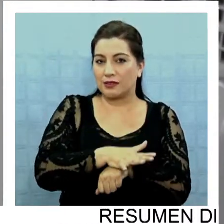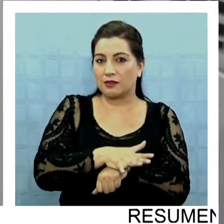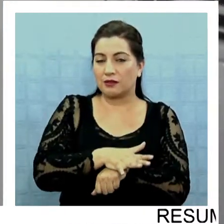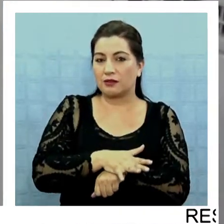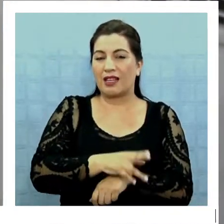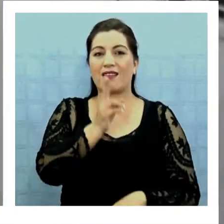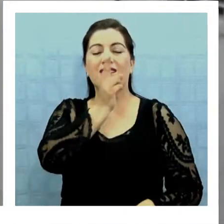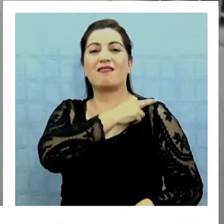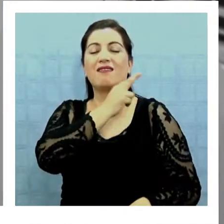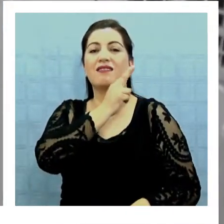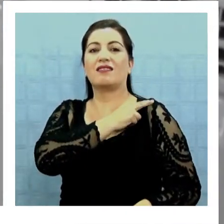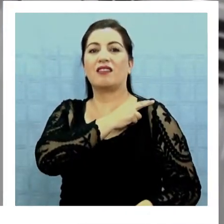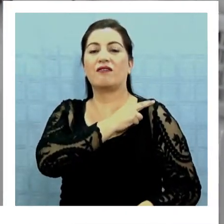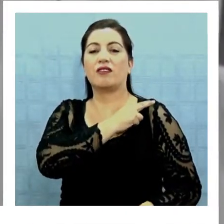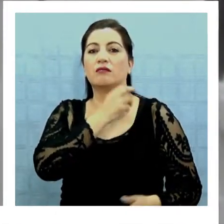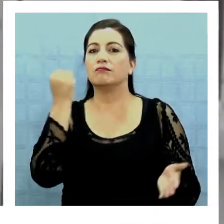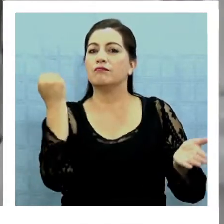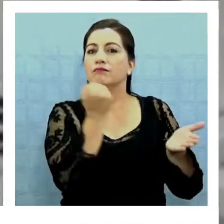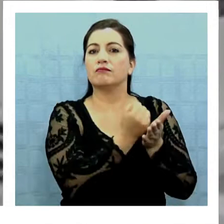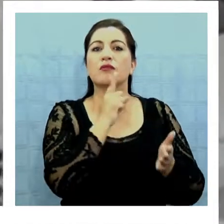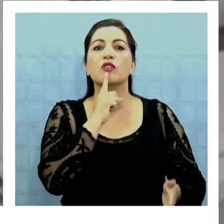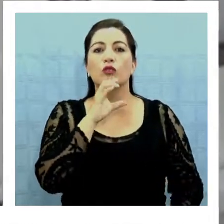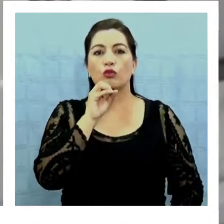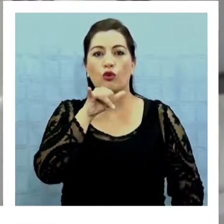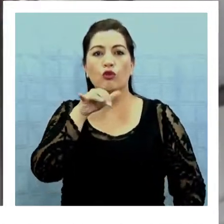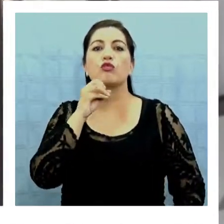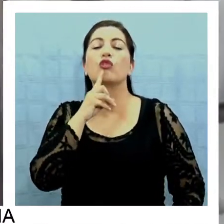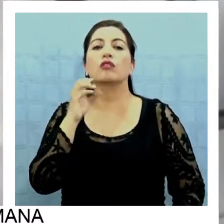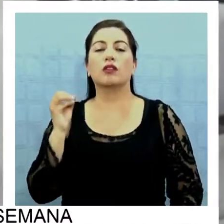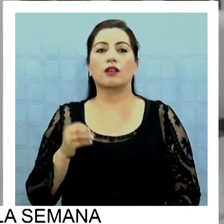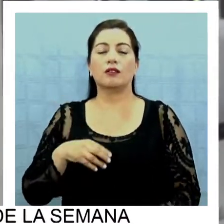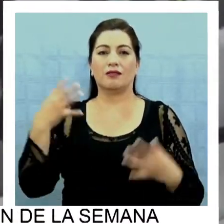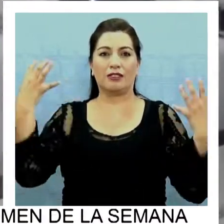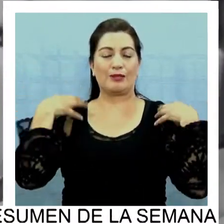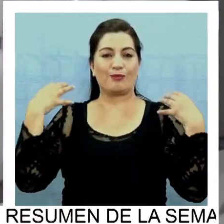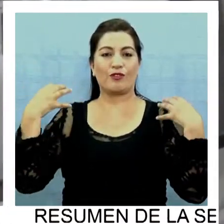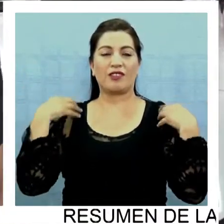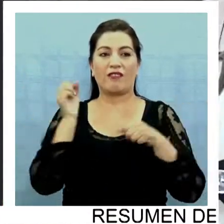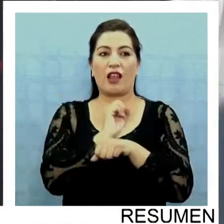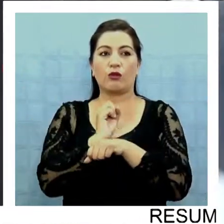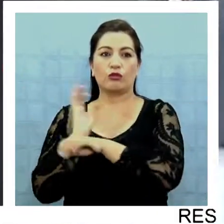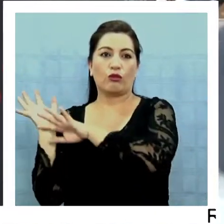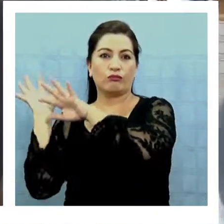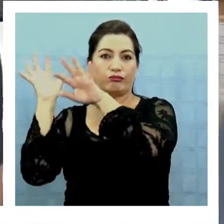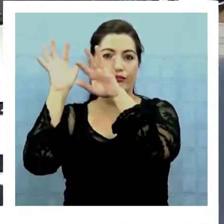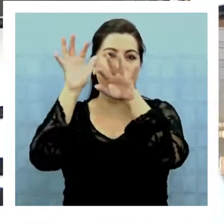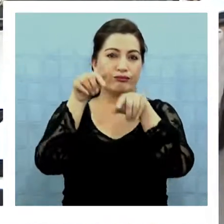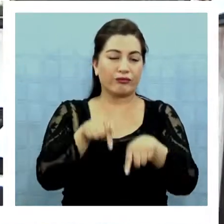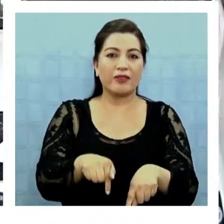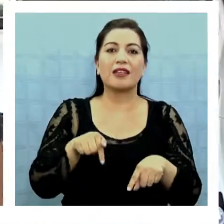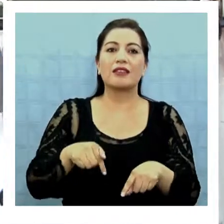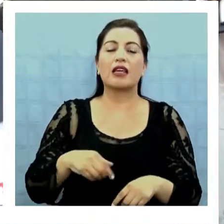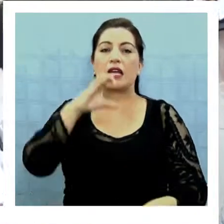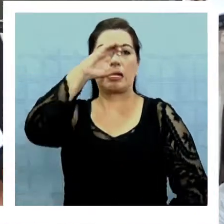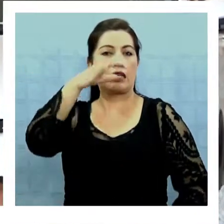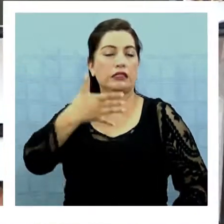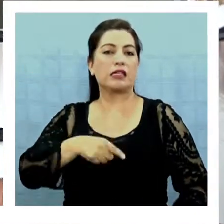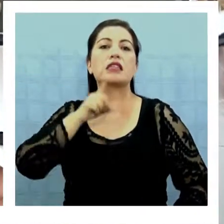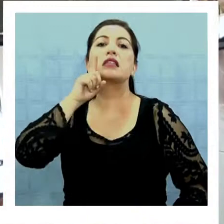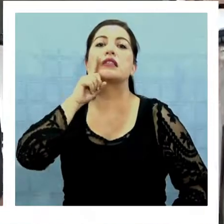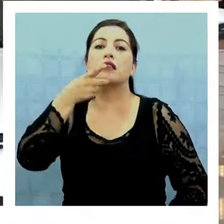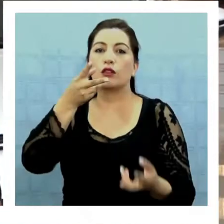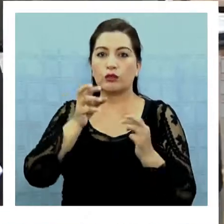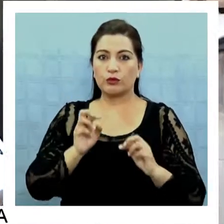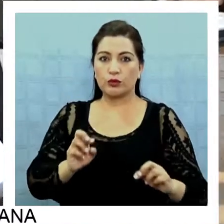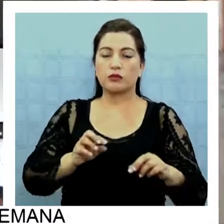El gerente comercial de Toyota, empresa encargada de traer el Papa Móvil hasta Iquique, nos habla sobre las características que tendrá para